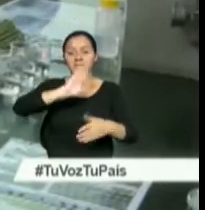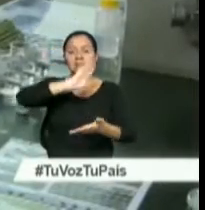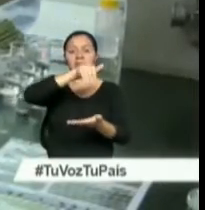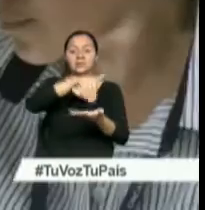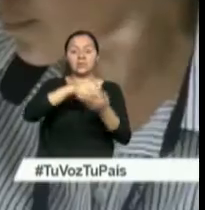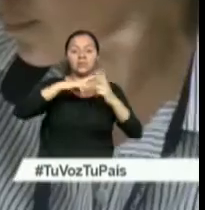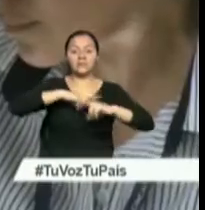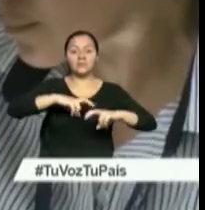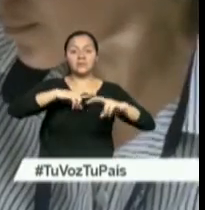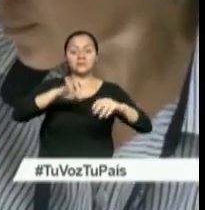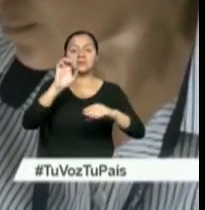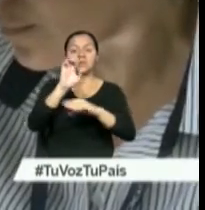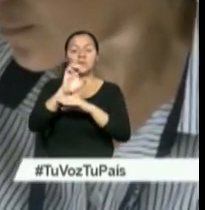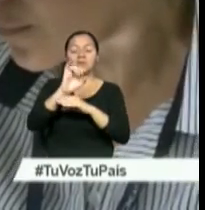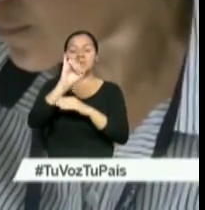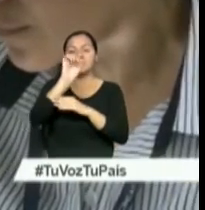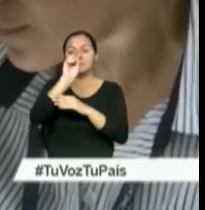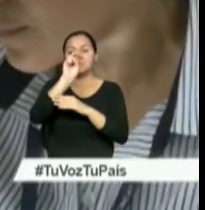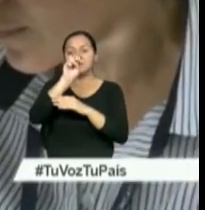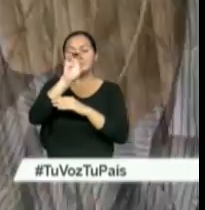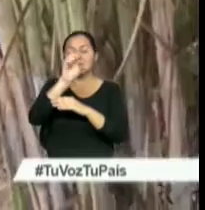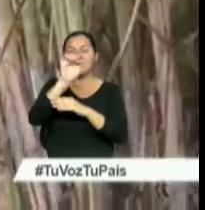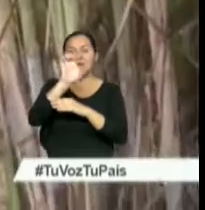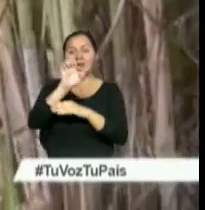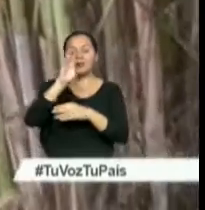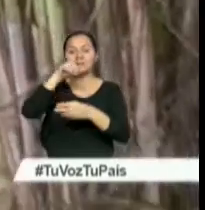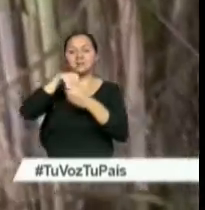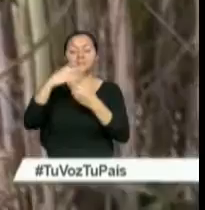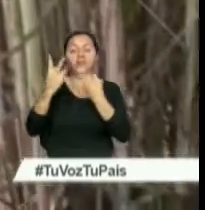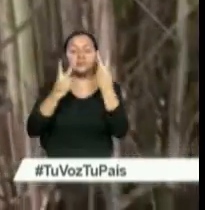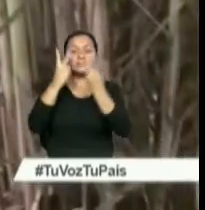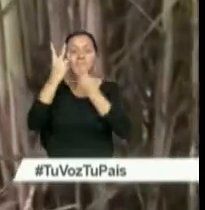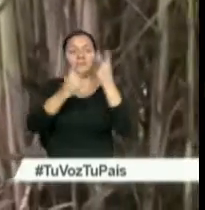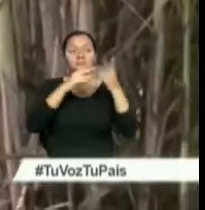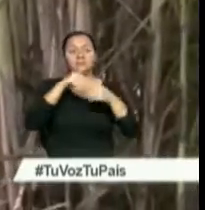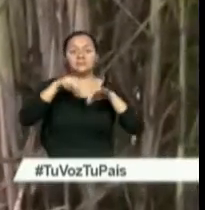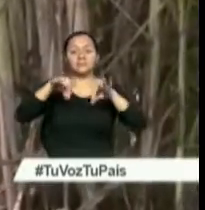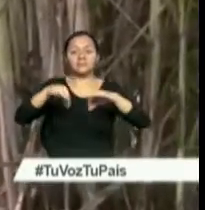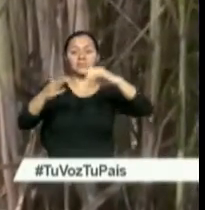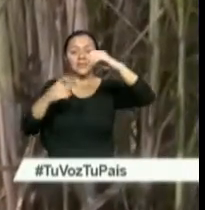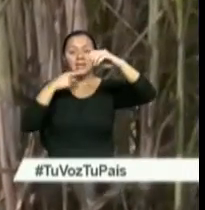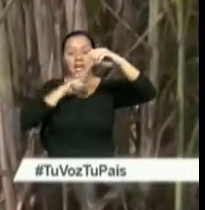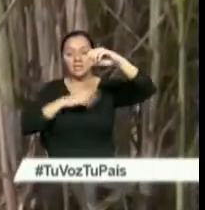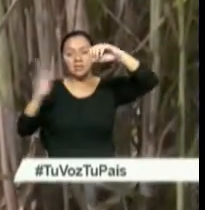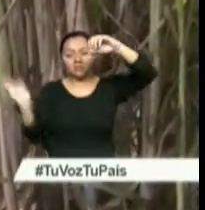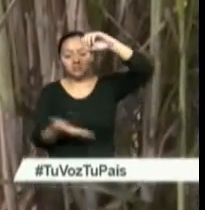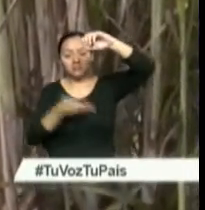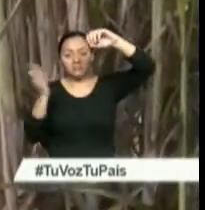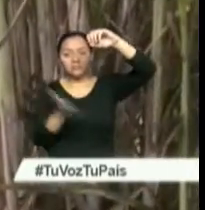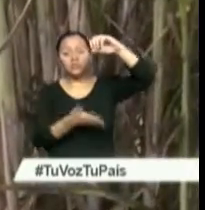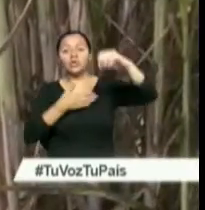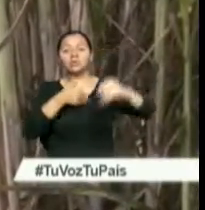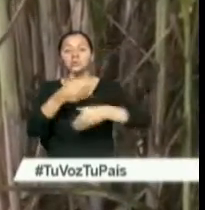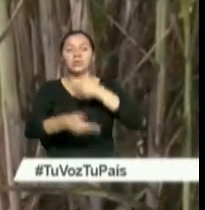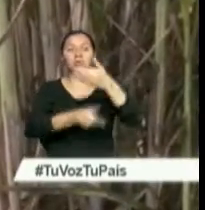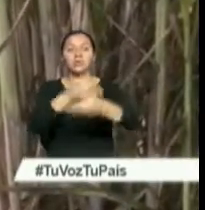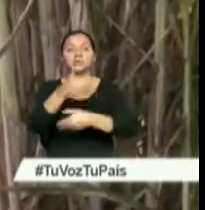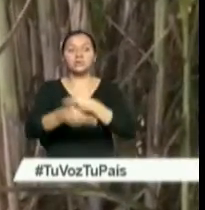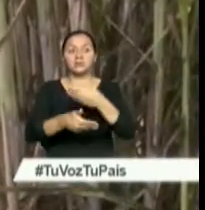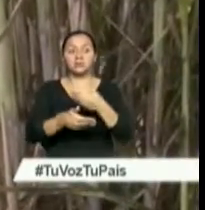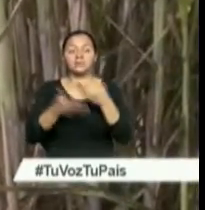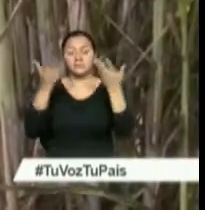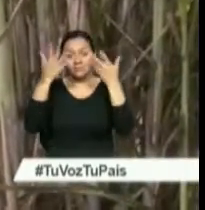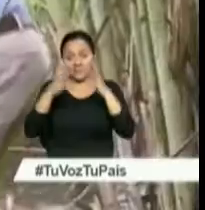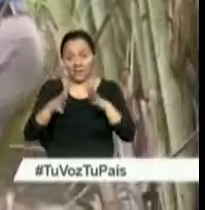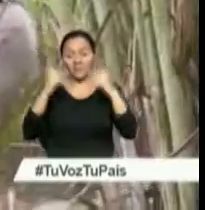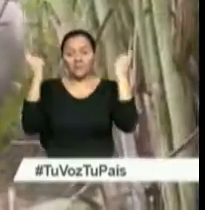Caña de Azúcar del Ecuador Sincae, en donde hizo un recorrido por los sembríos de caña y constató el proceso de producción. Aquí,